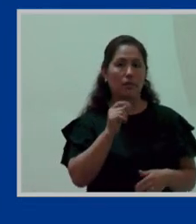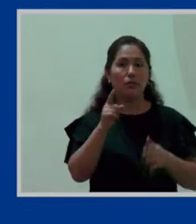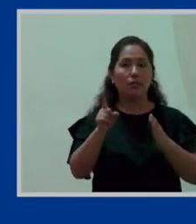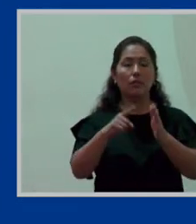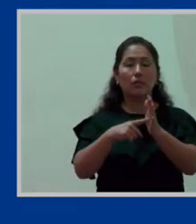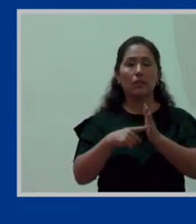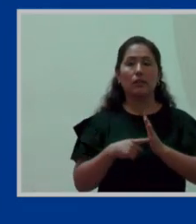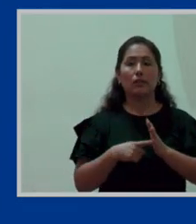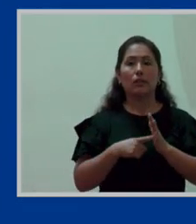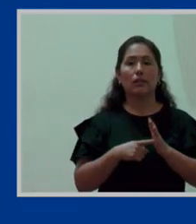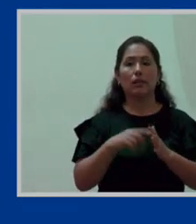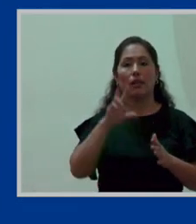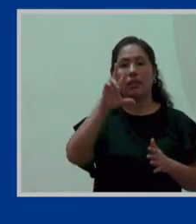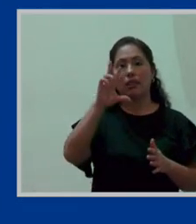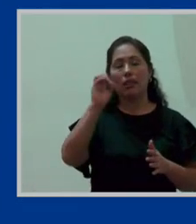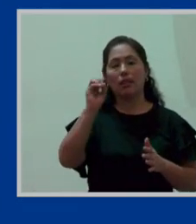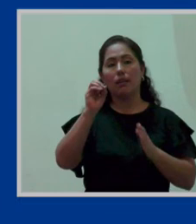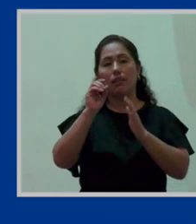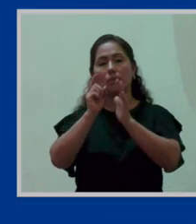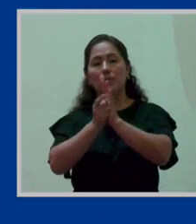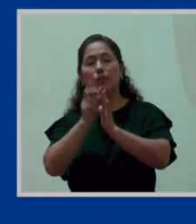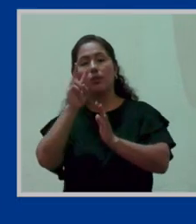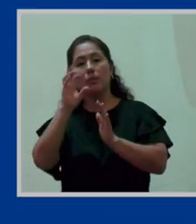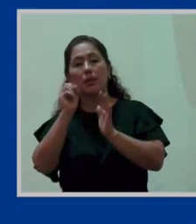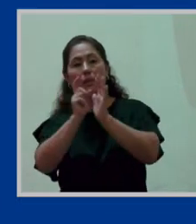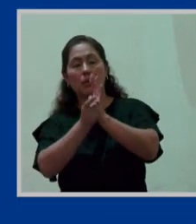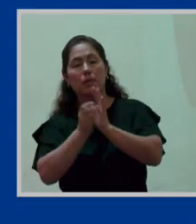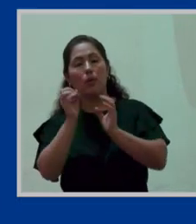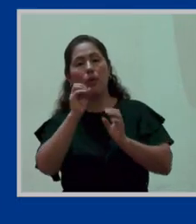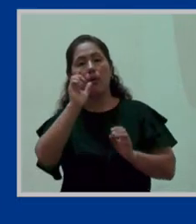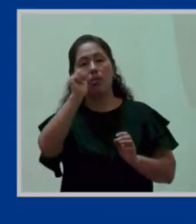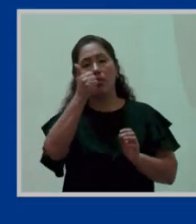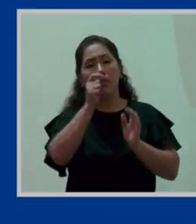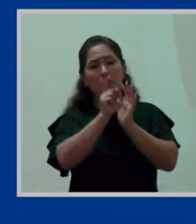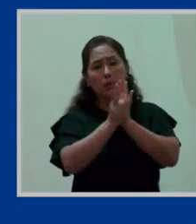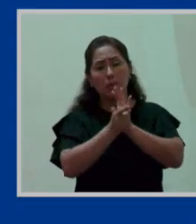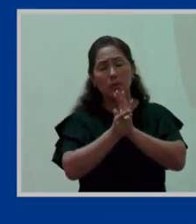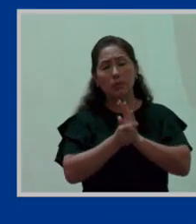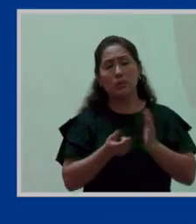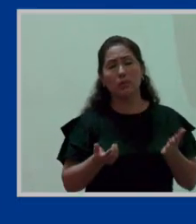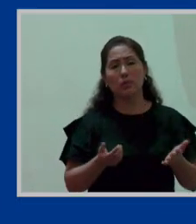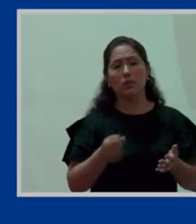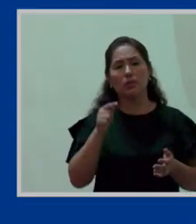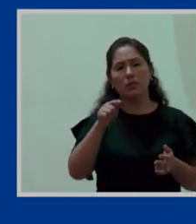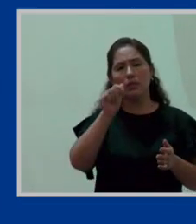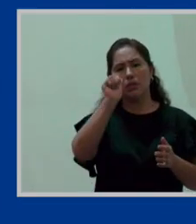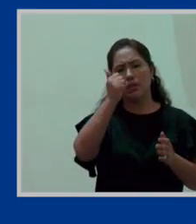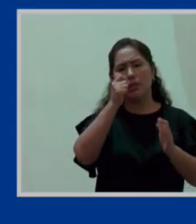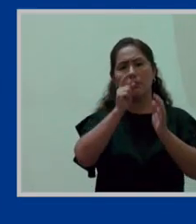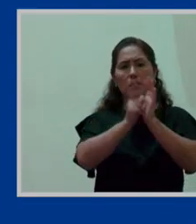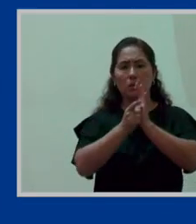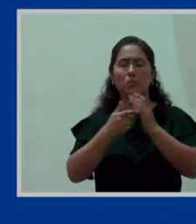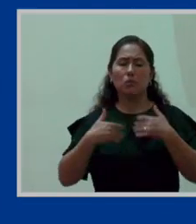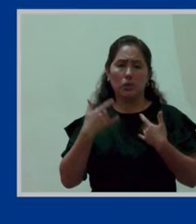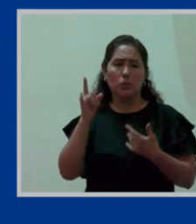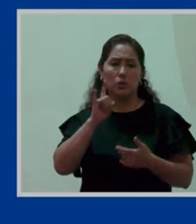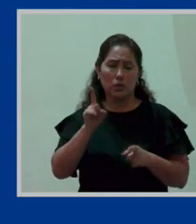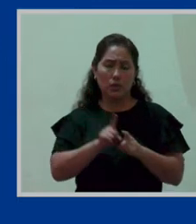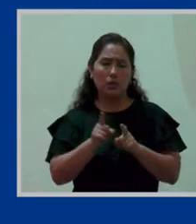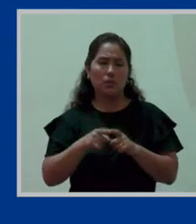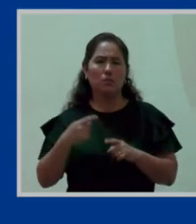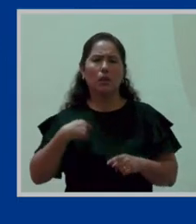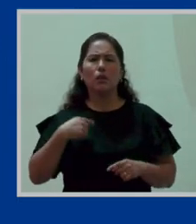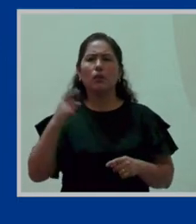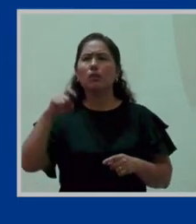de 30 ni de 20 minutos sino de 10 minutos pues esos 10 minutos están bien utilizados oiga pero tengo